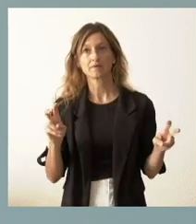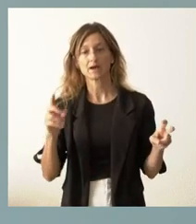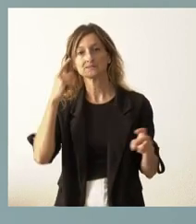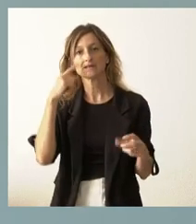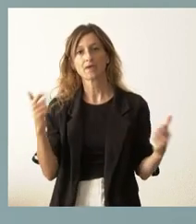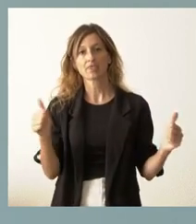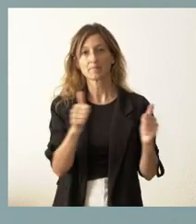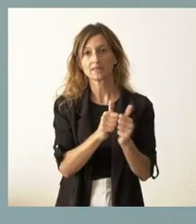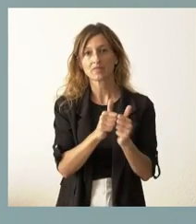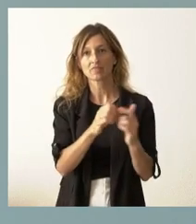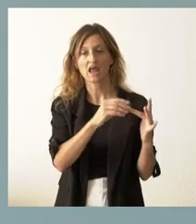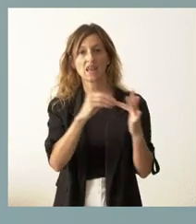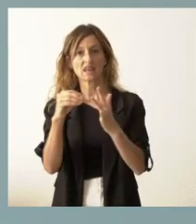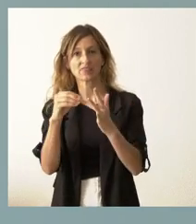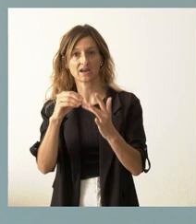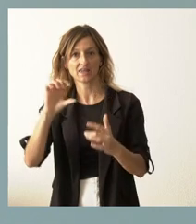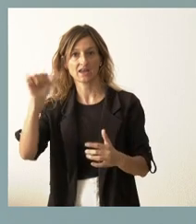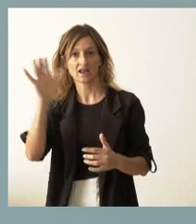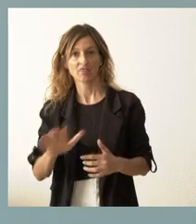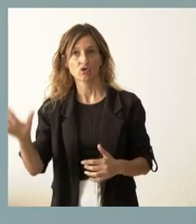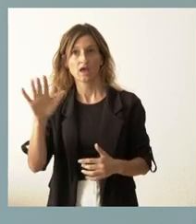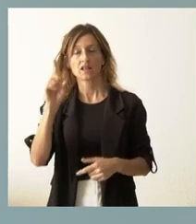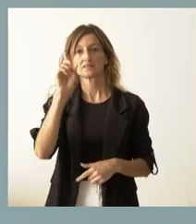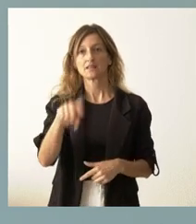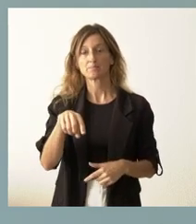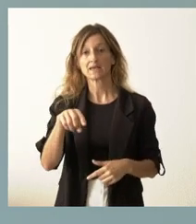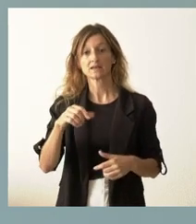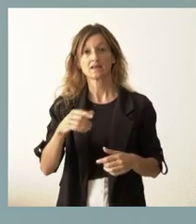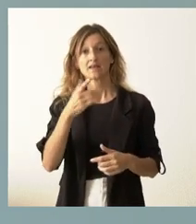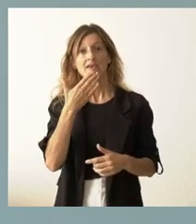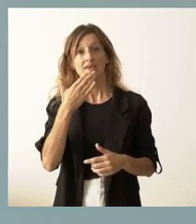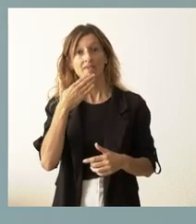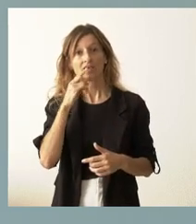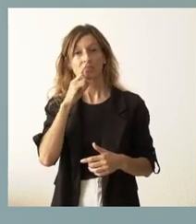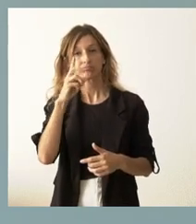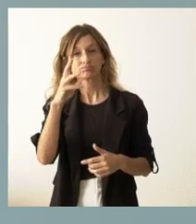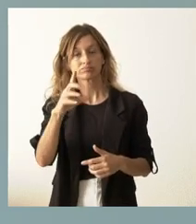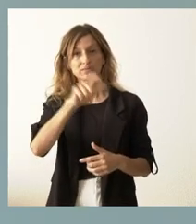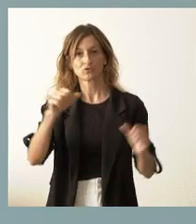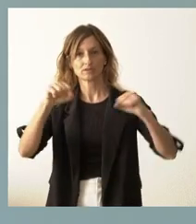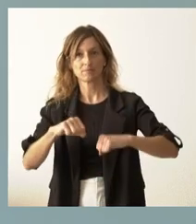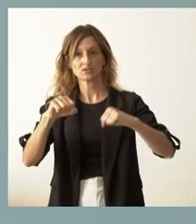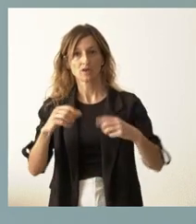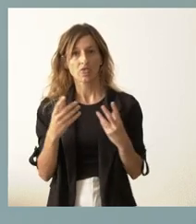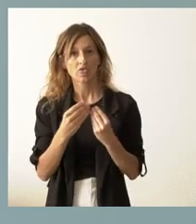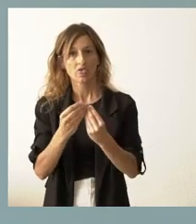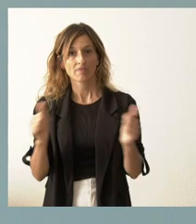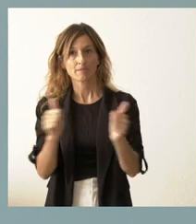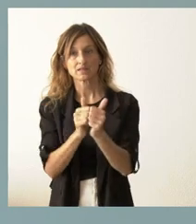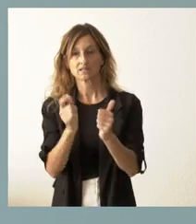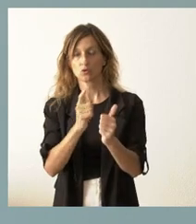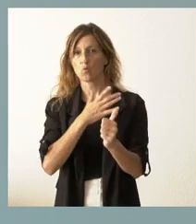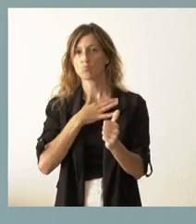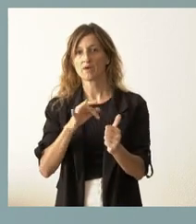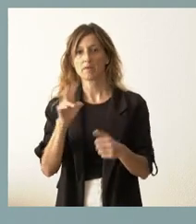ustedes que tenemos un liderazgo dentro del contexto nacional, sino acompañar este envejecimiento activo de muchas personas mayores que no son dependientes, que